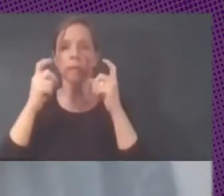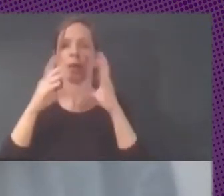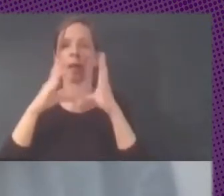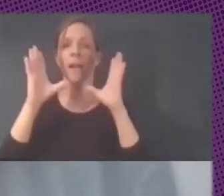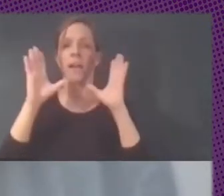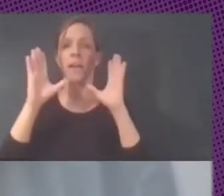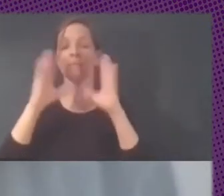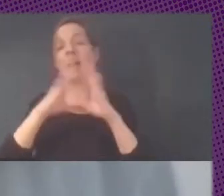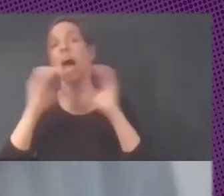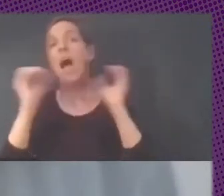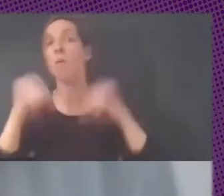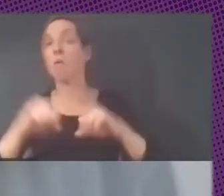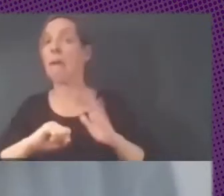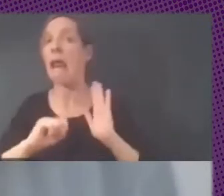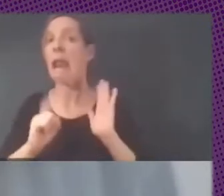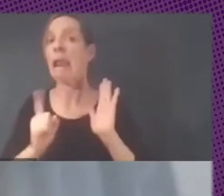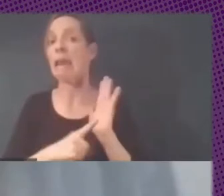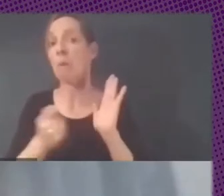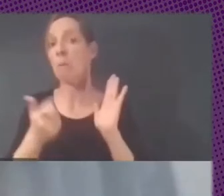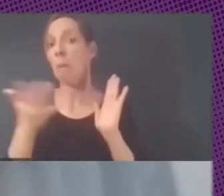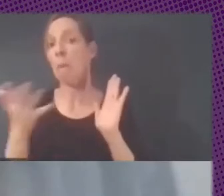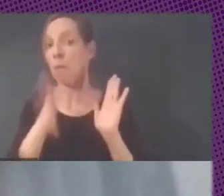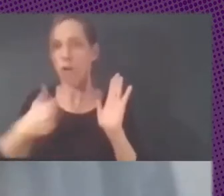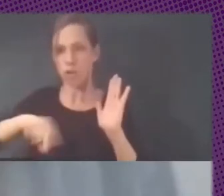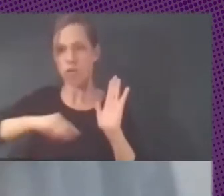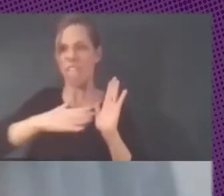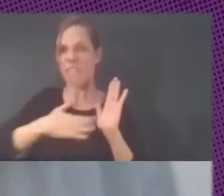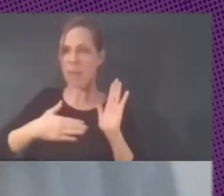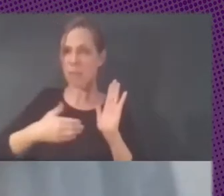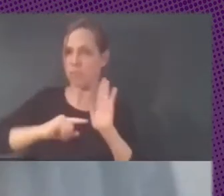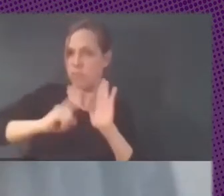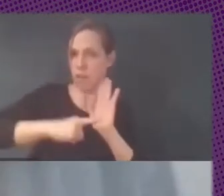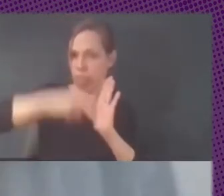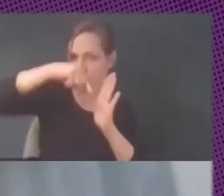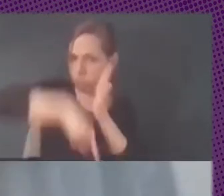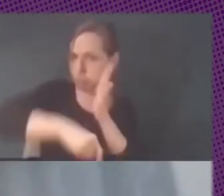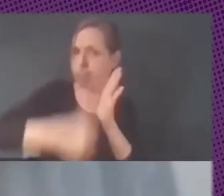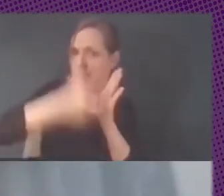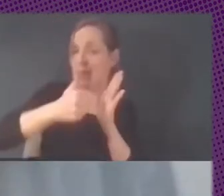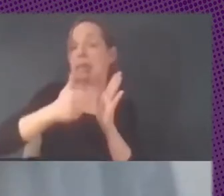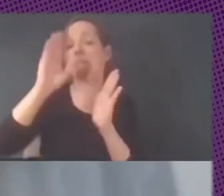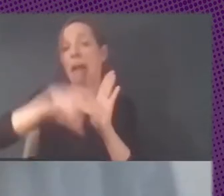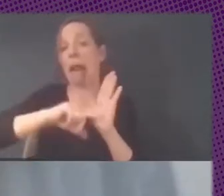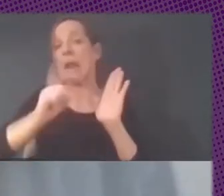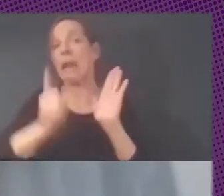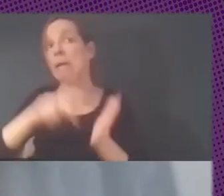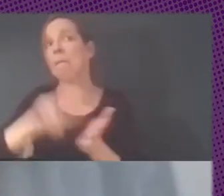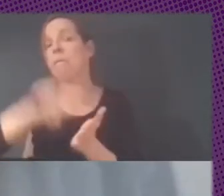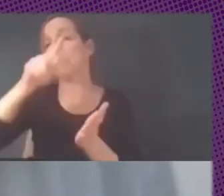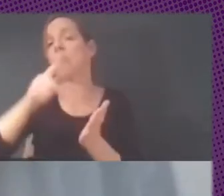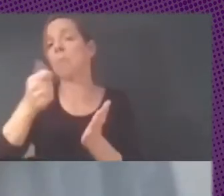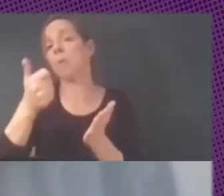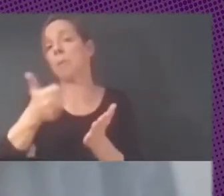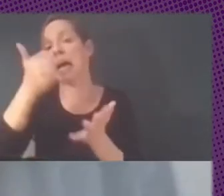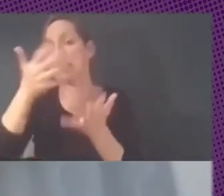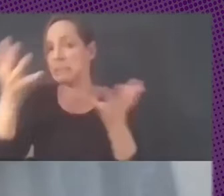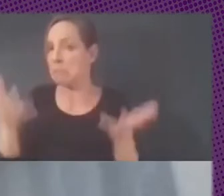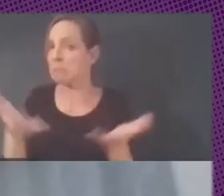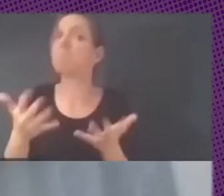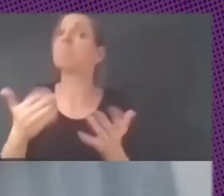light, según lo que nosotros queríamos, pero que daba para empezar a trabajar